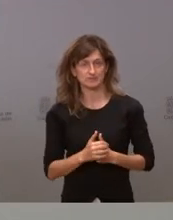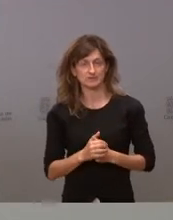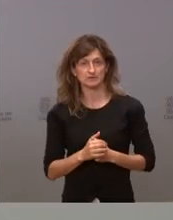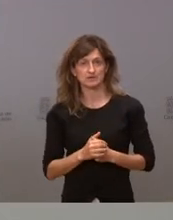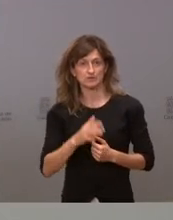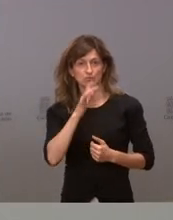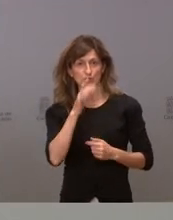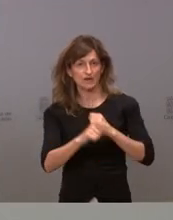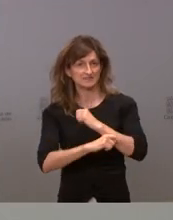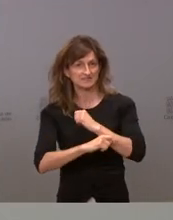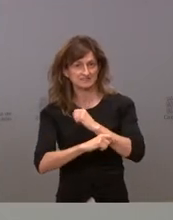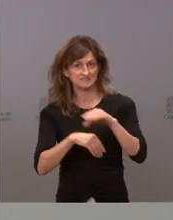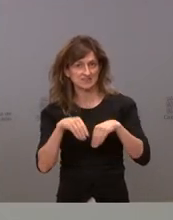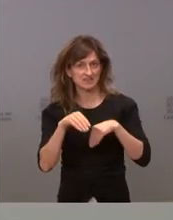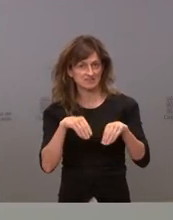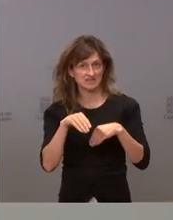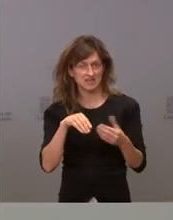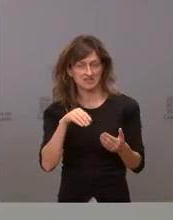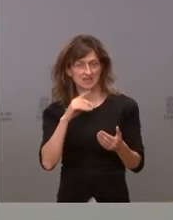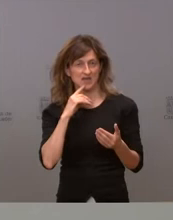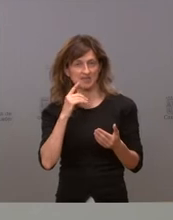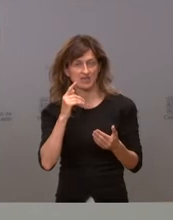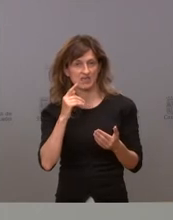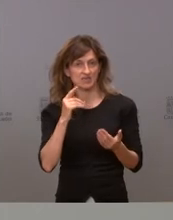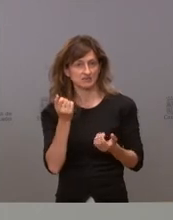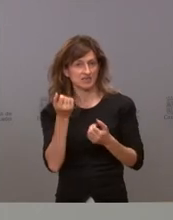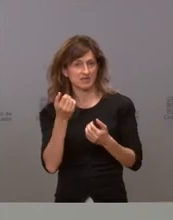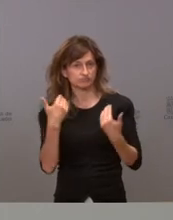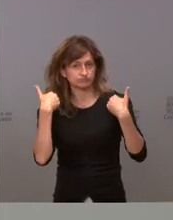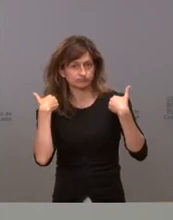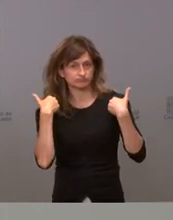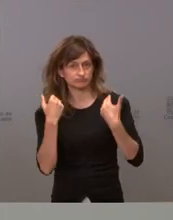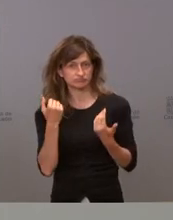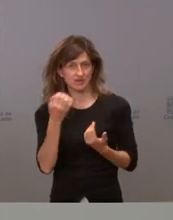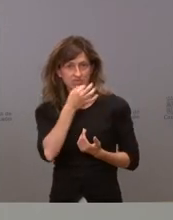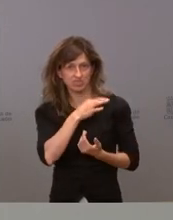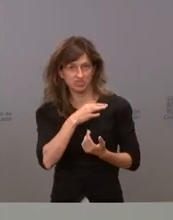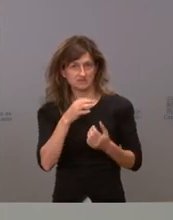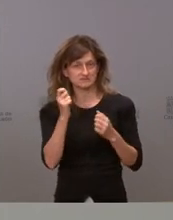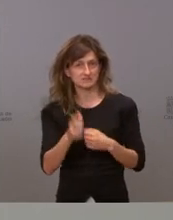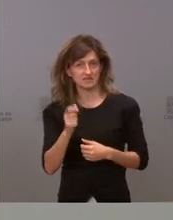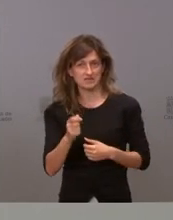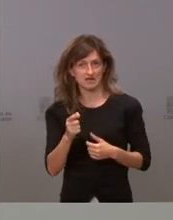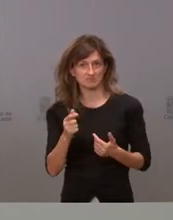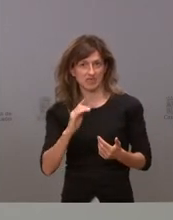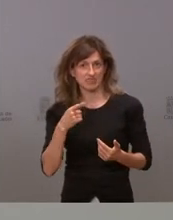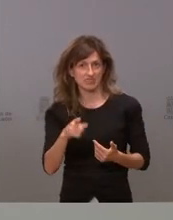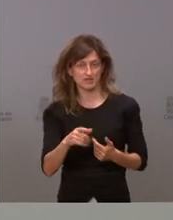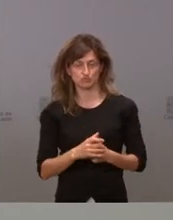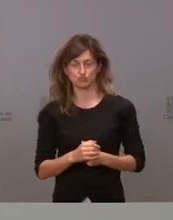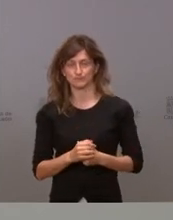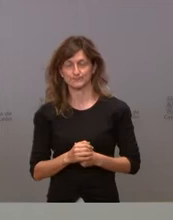esta estrategia de ilusión permanente de las responsabilidades no puede ser